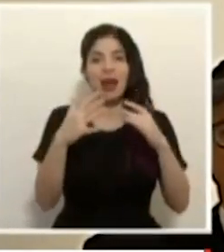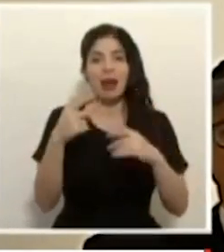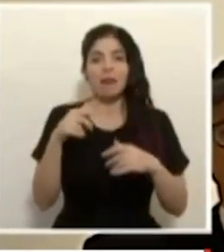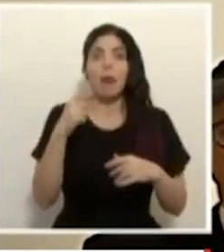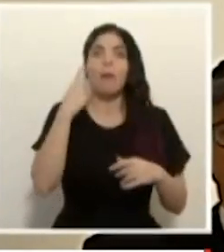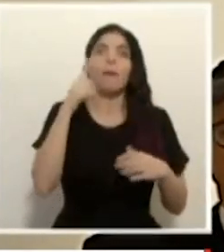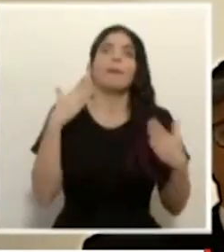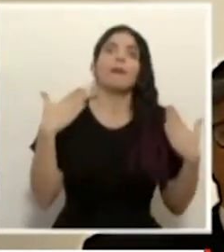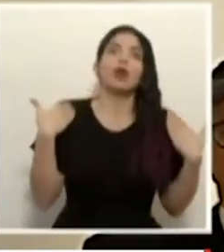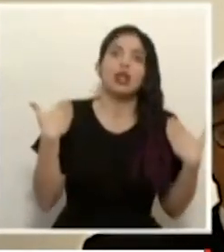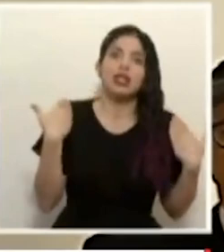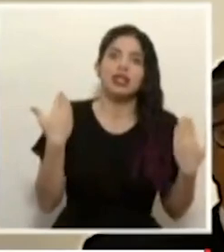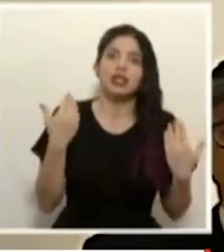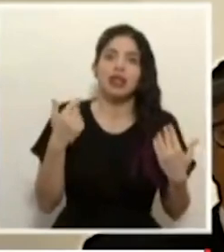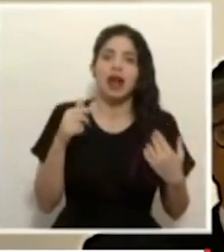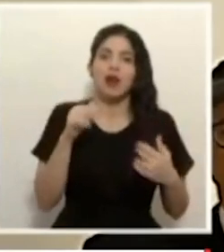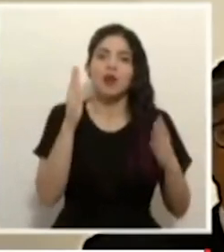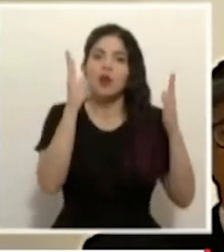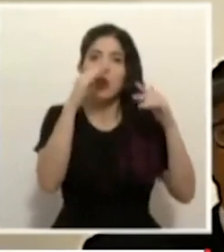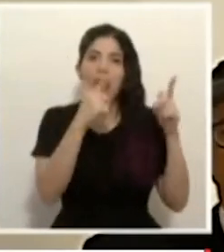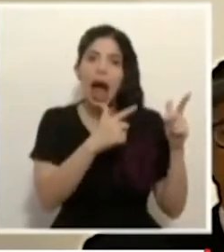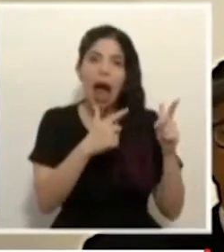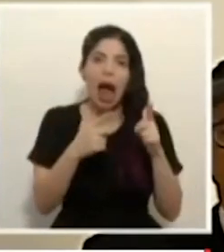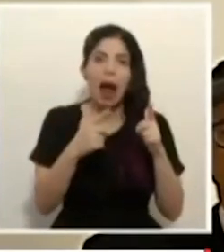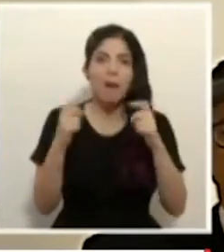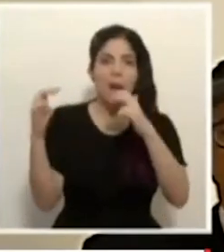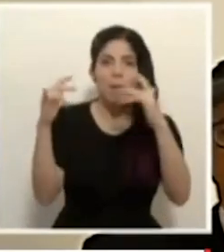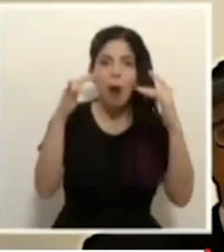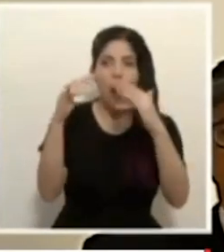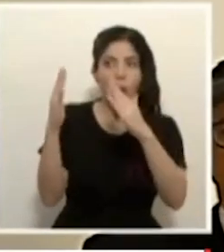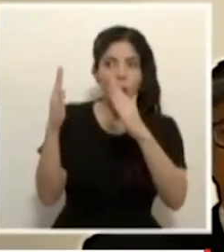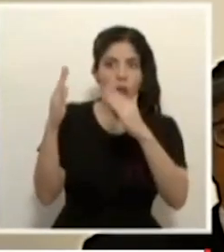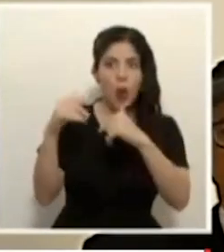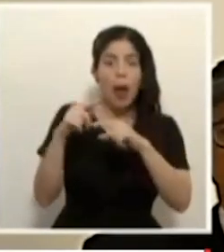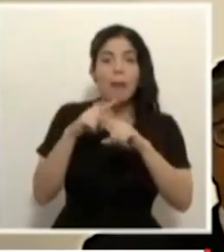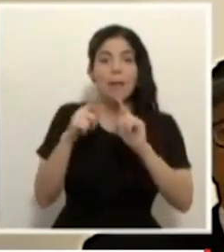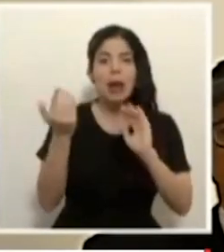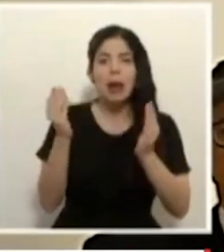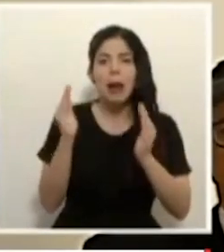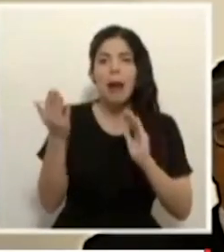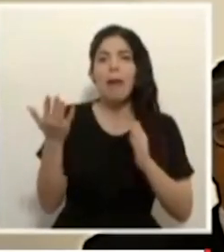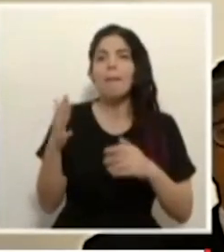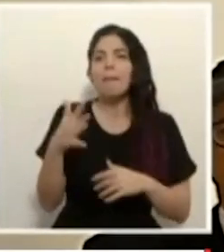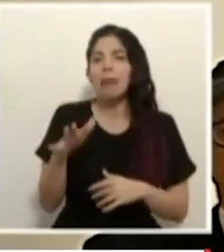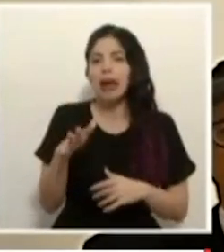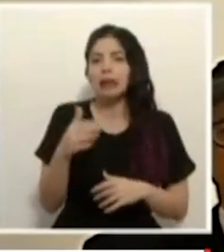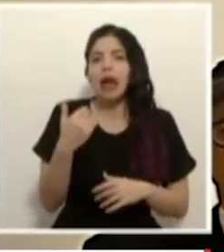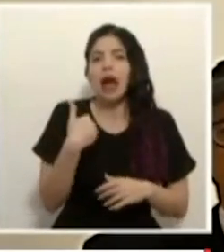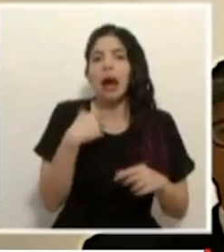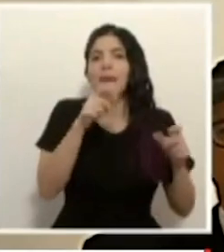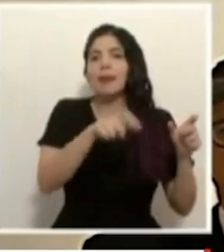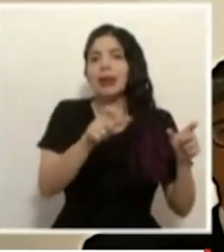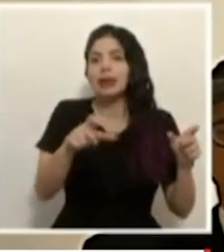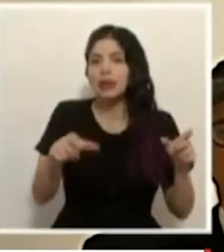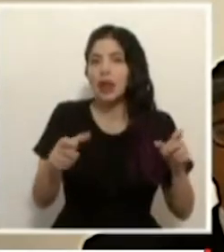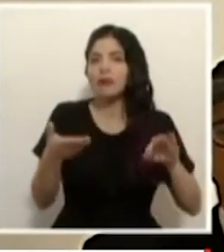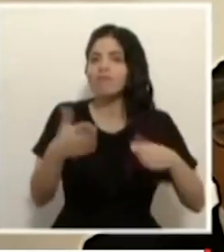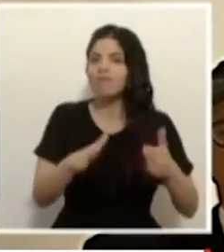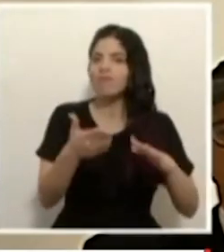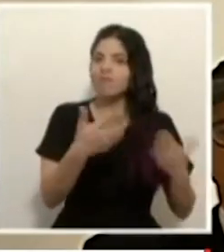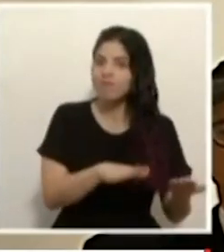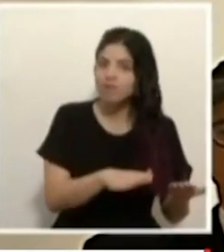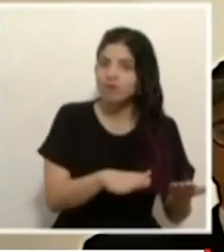guerra en la que hay armas, combates, pero sí tenemos gente que lamentablemente fallece.